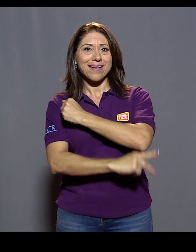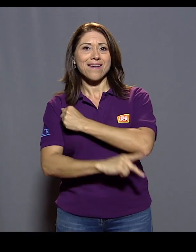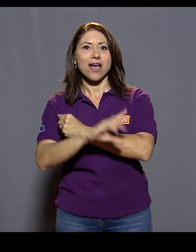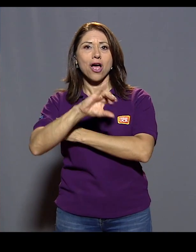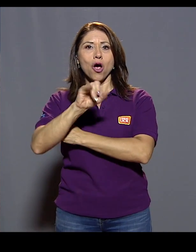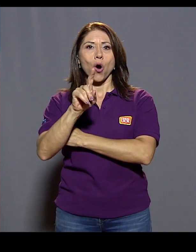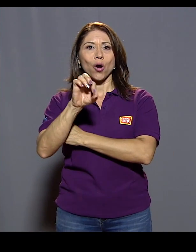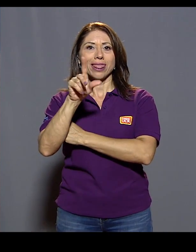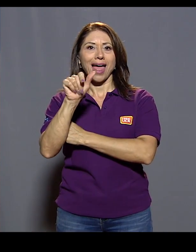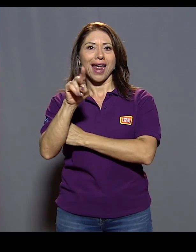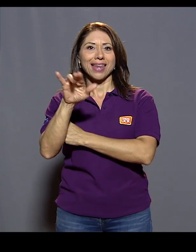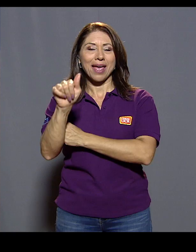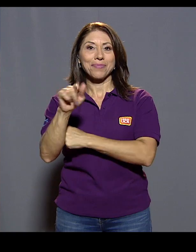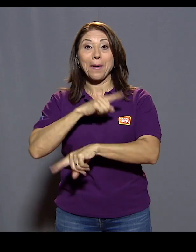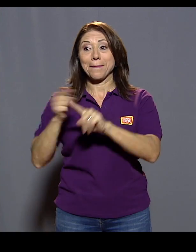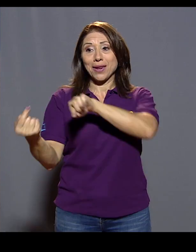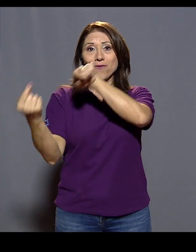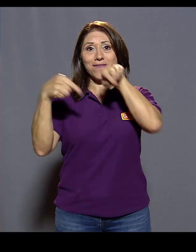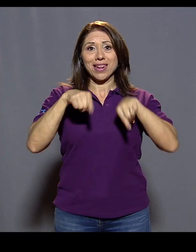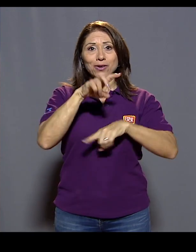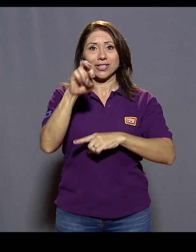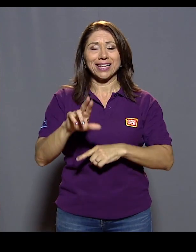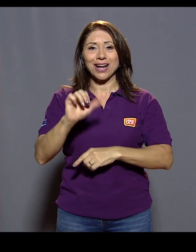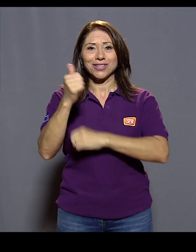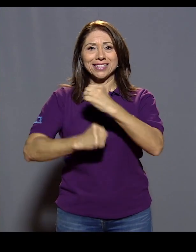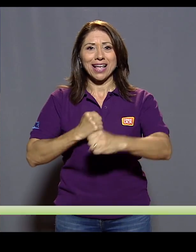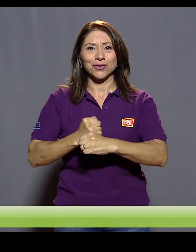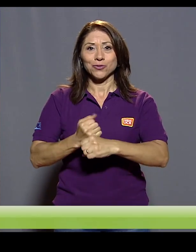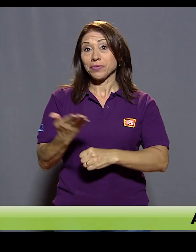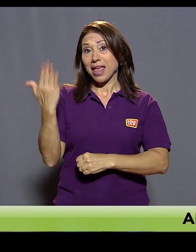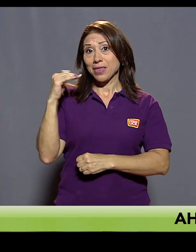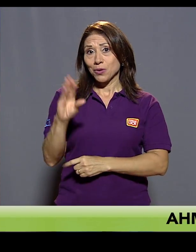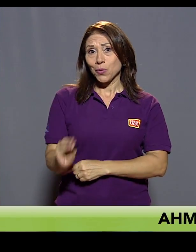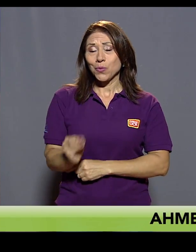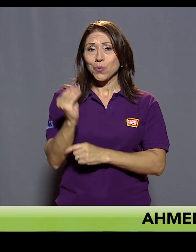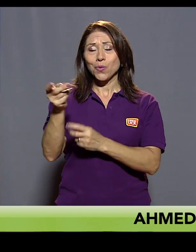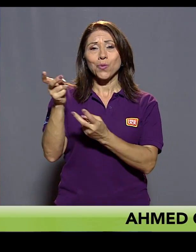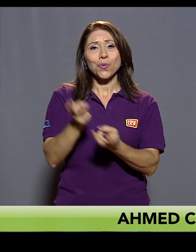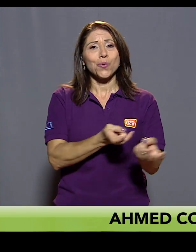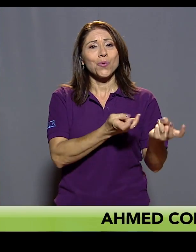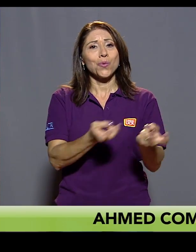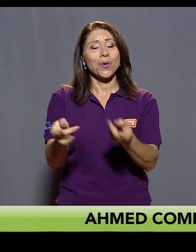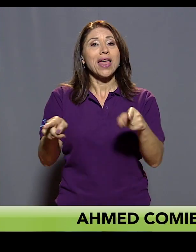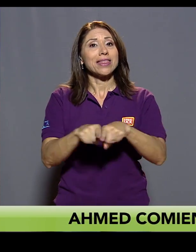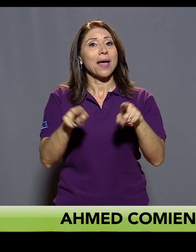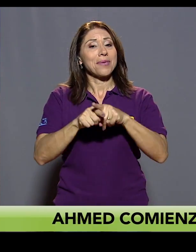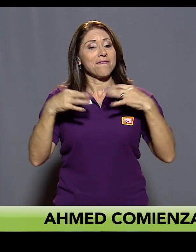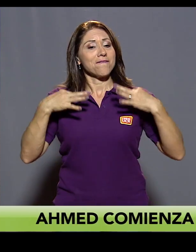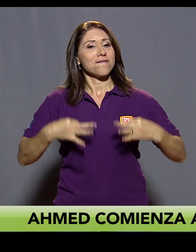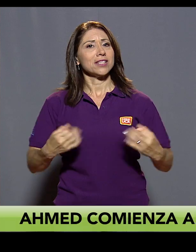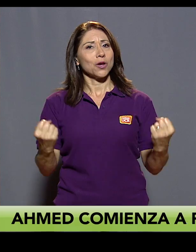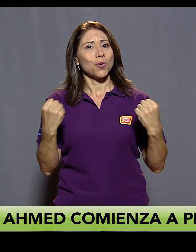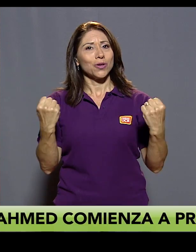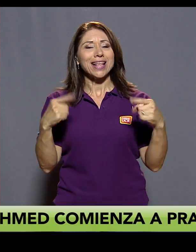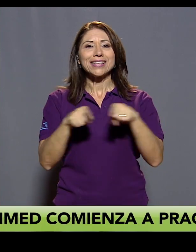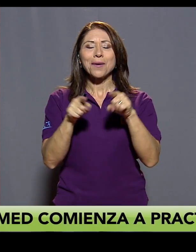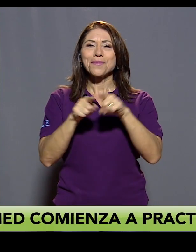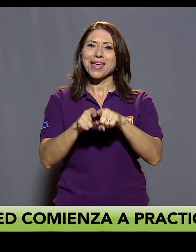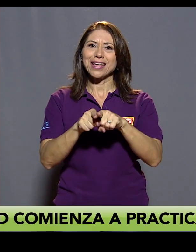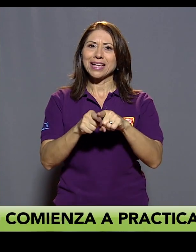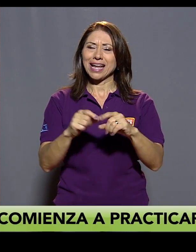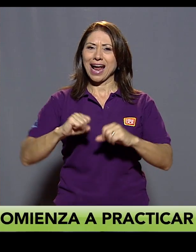Durante su juventud practicaba patinaje, fue físico-culturista y hasta campeón centroamericano en levantamiento de pesas.